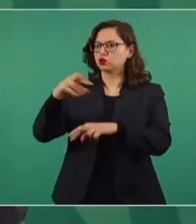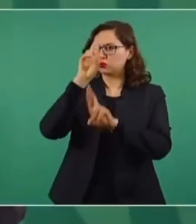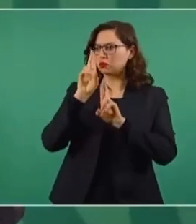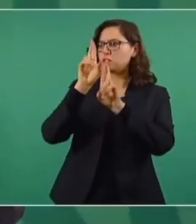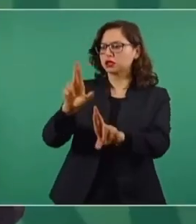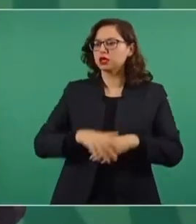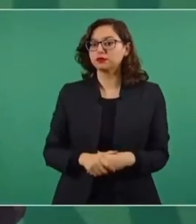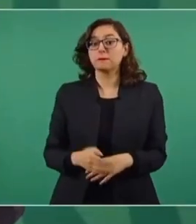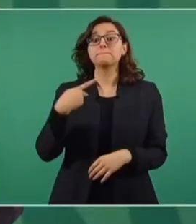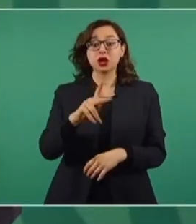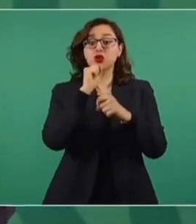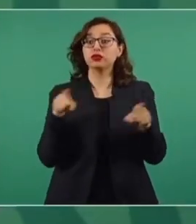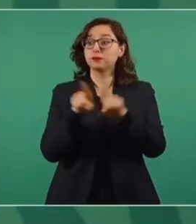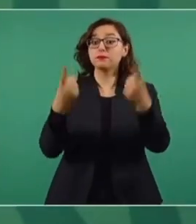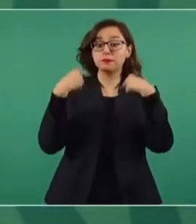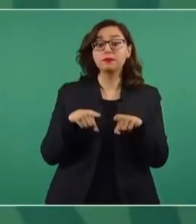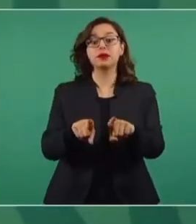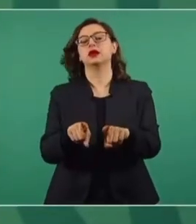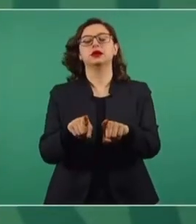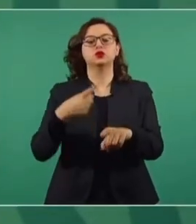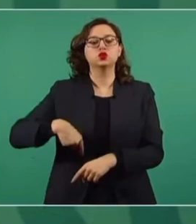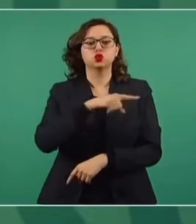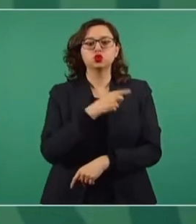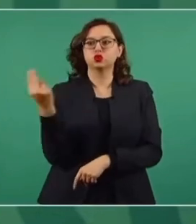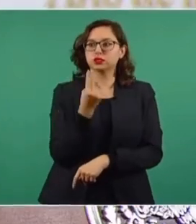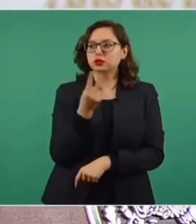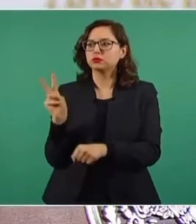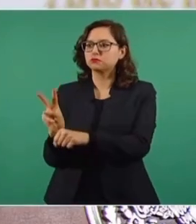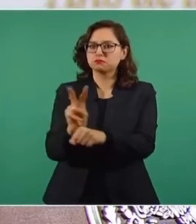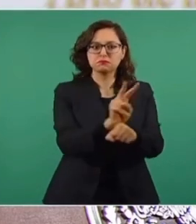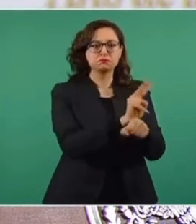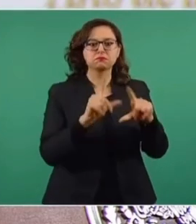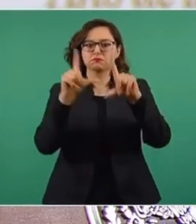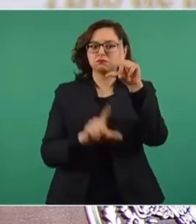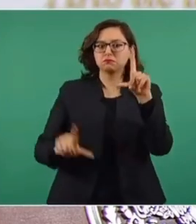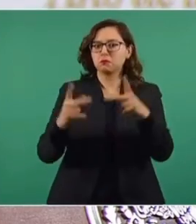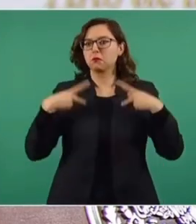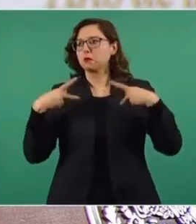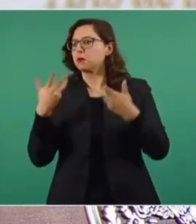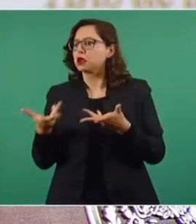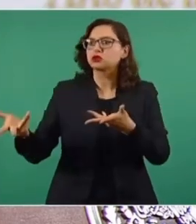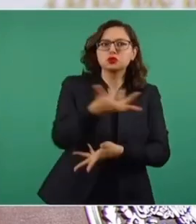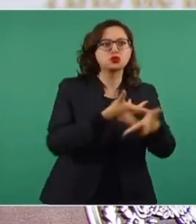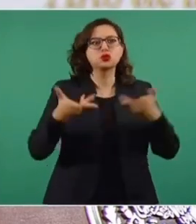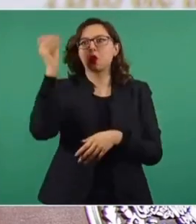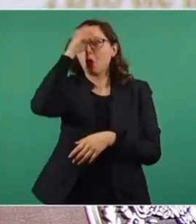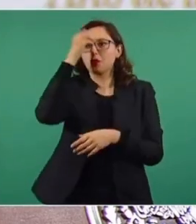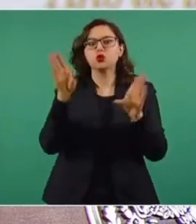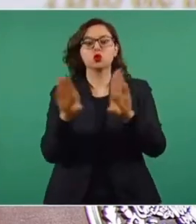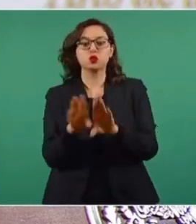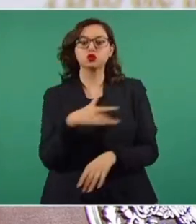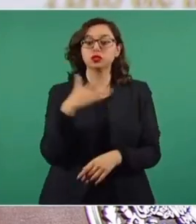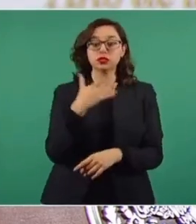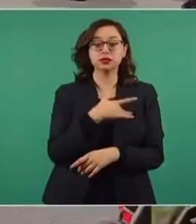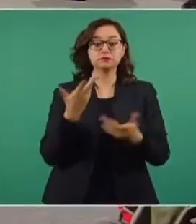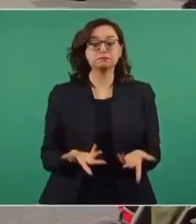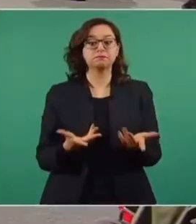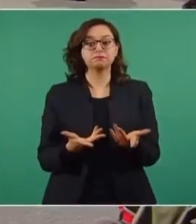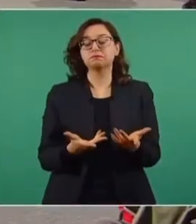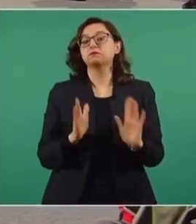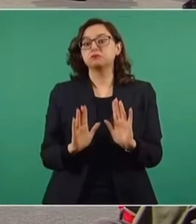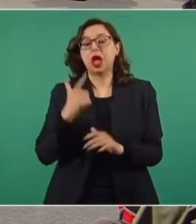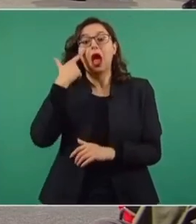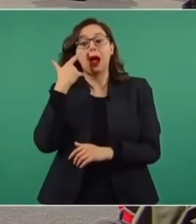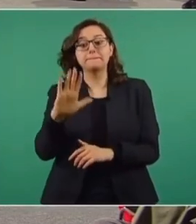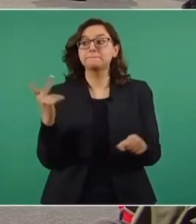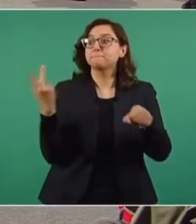Judicial? Pero al mismo tiempo, significa recoger los sentimientos de la gente, los puntos de vista de todos y ver cómo se